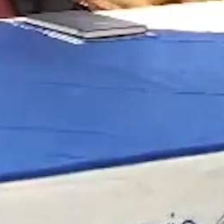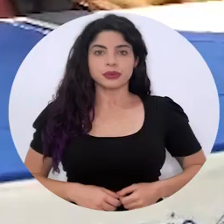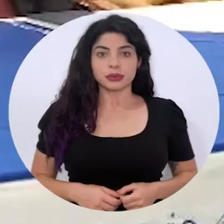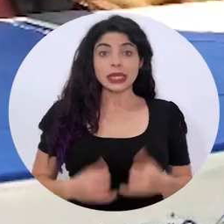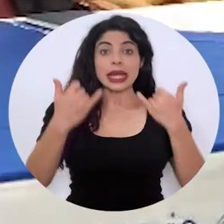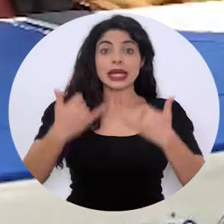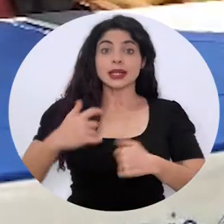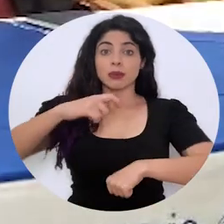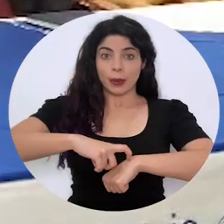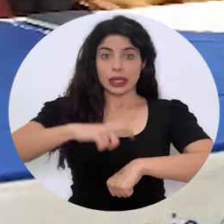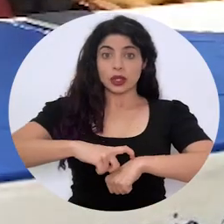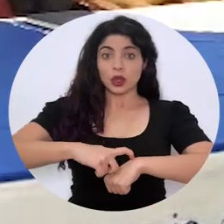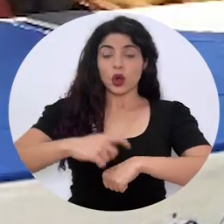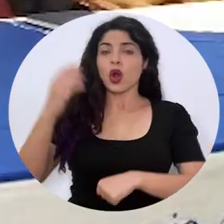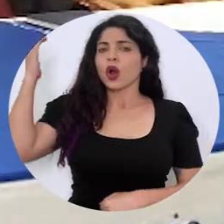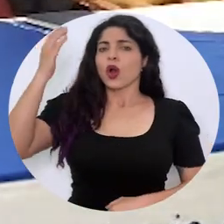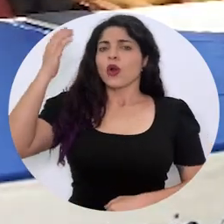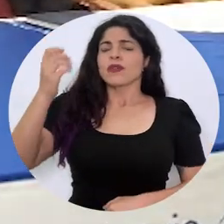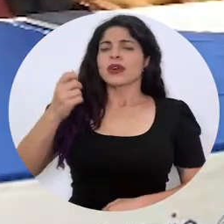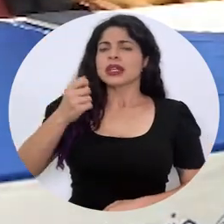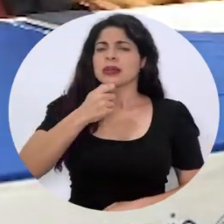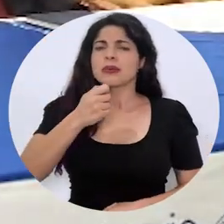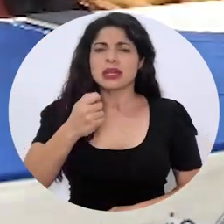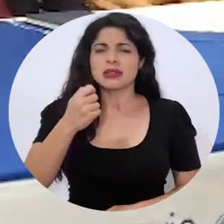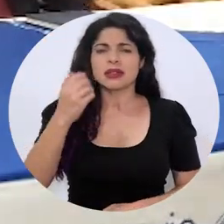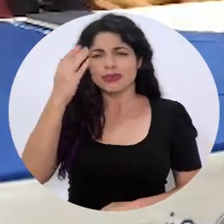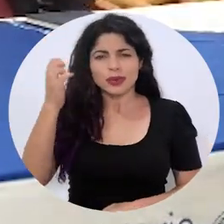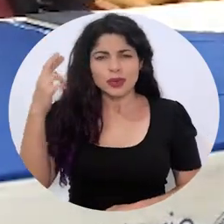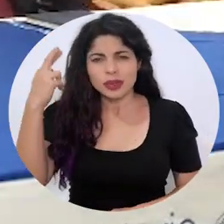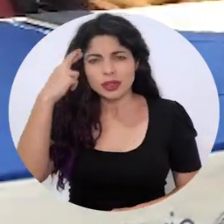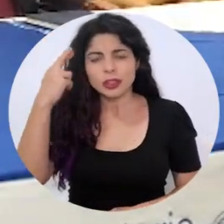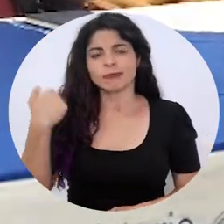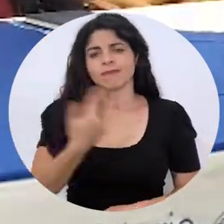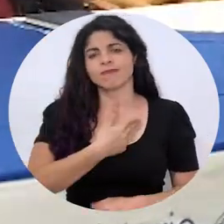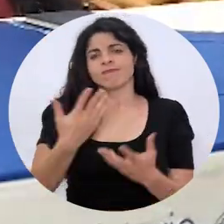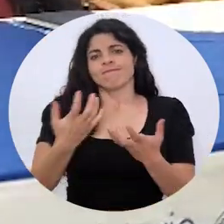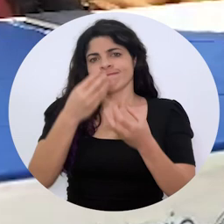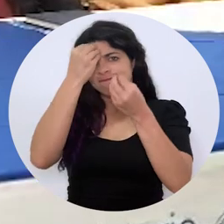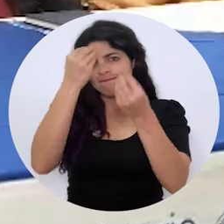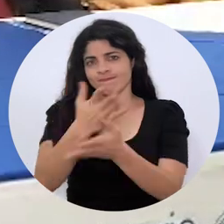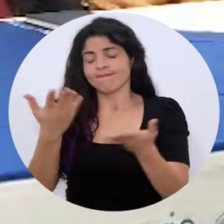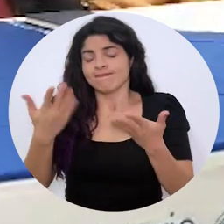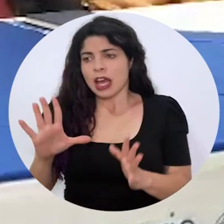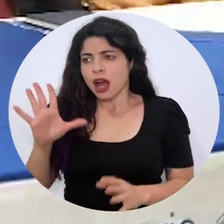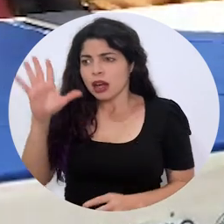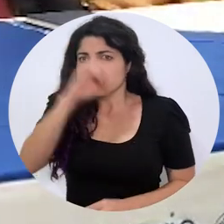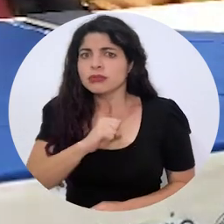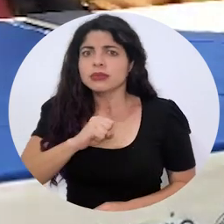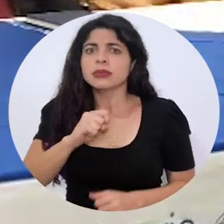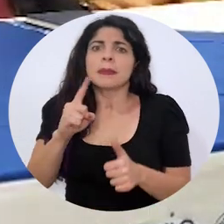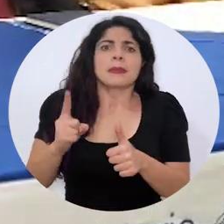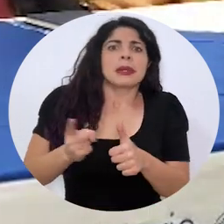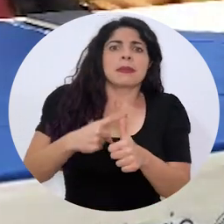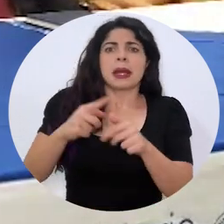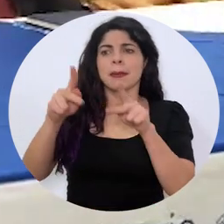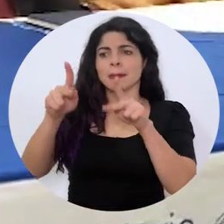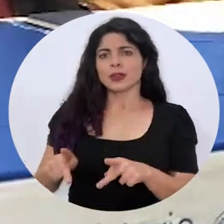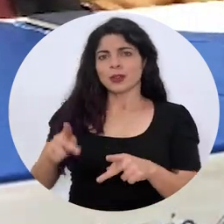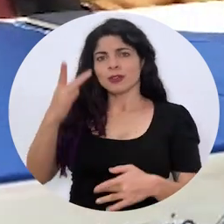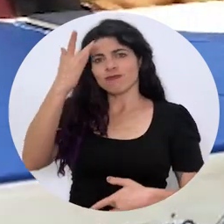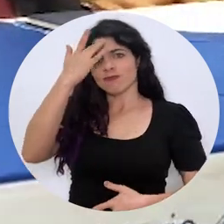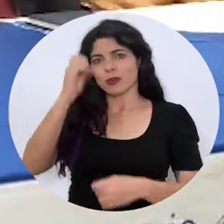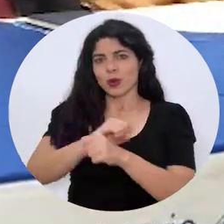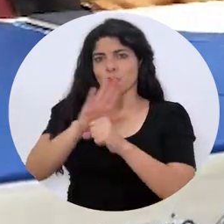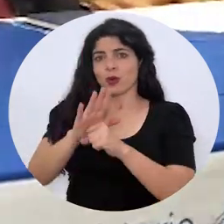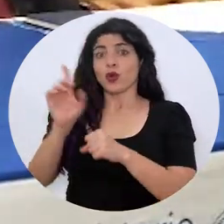La presente conferencia de prensa es para informar que hemos confirmado el primer caso